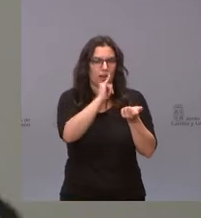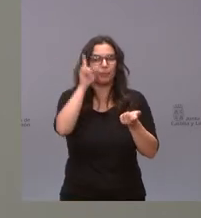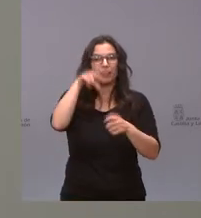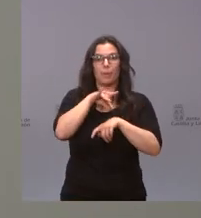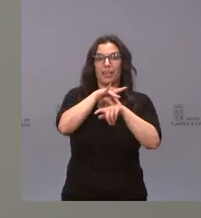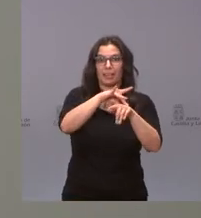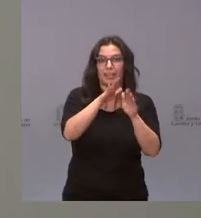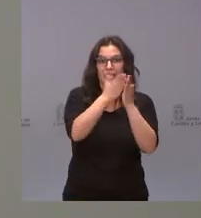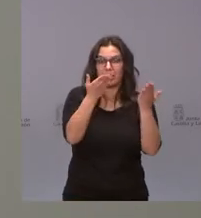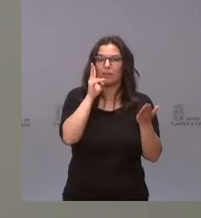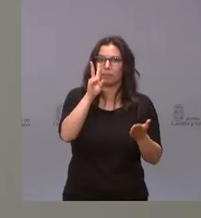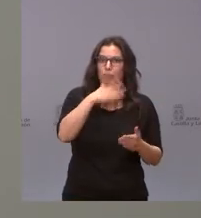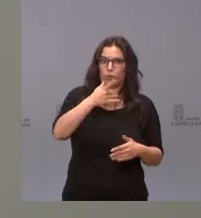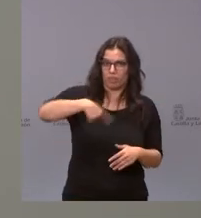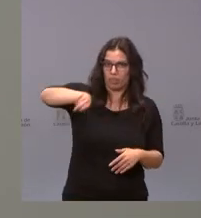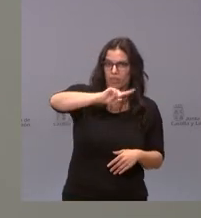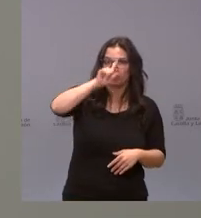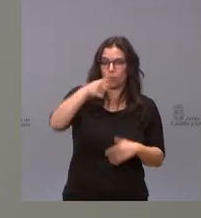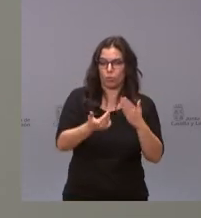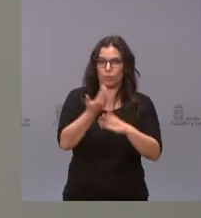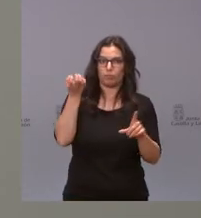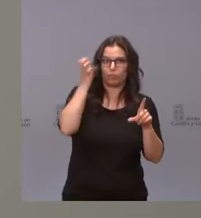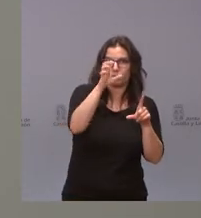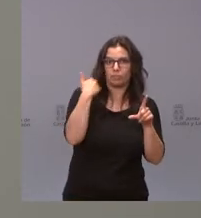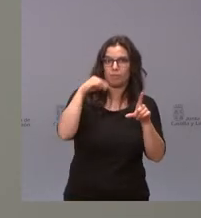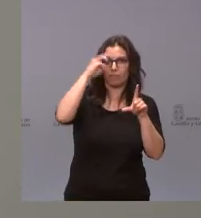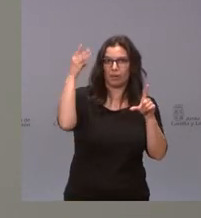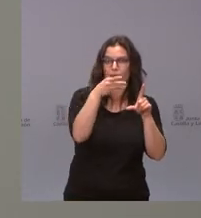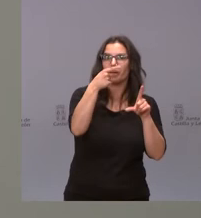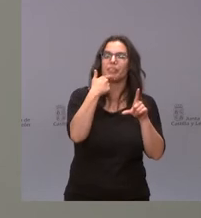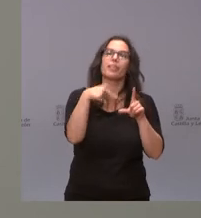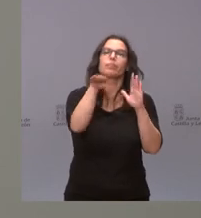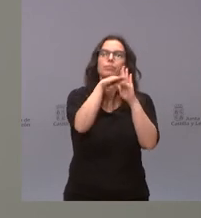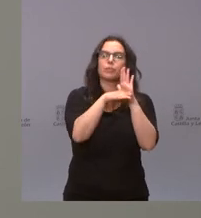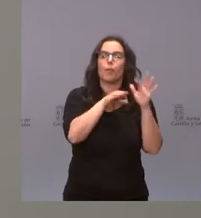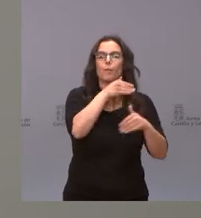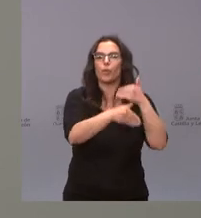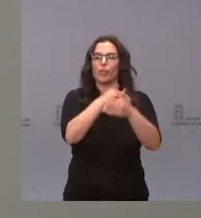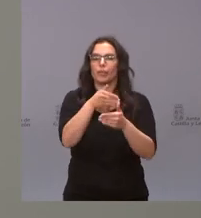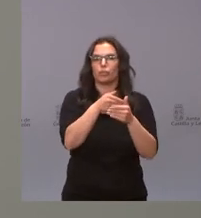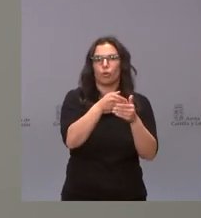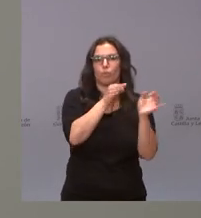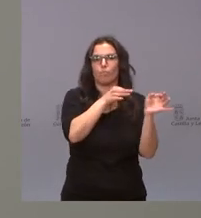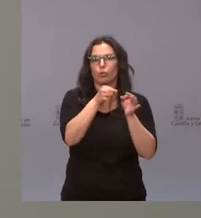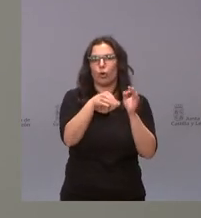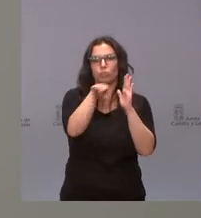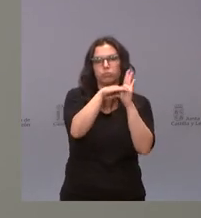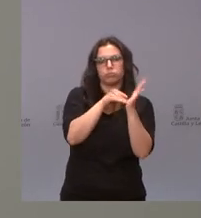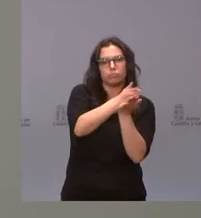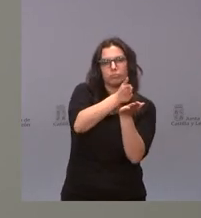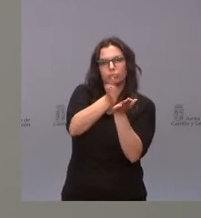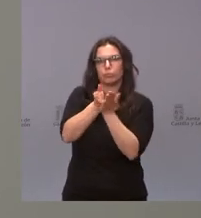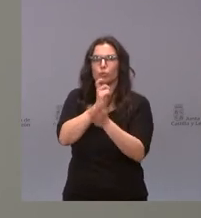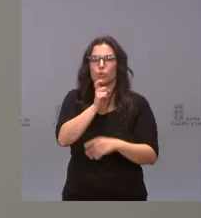que ustedes la tienen colgada desde esta mañana y ahí se establece cómo son los distintos procedimientos de ingreso y demás